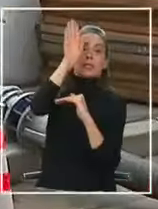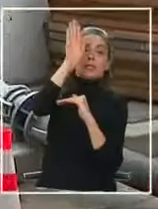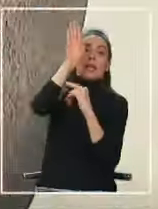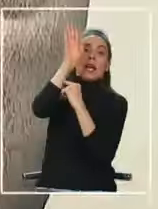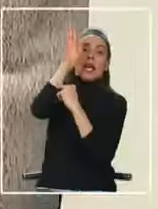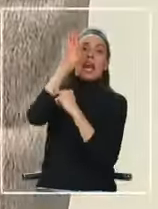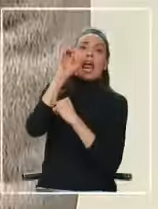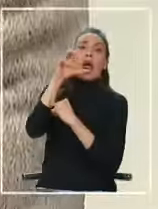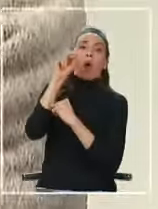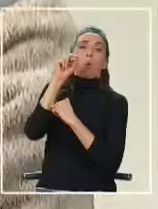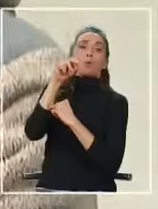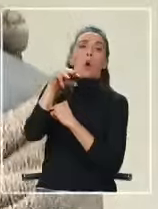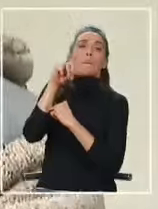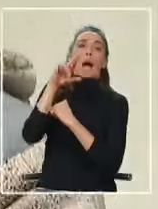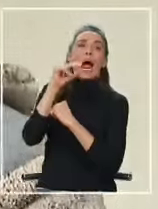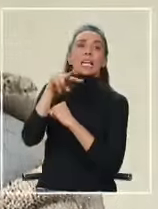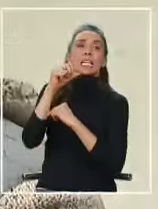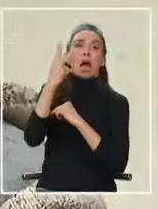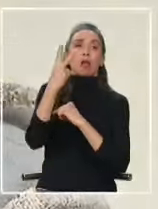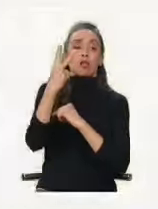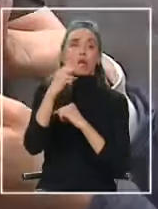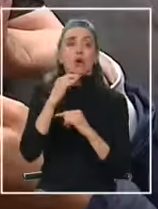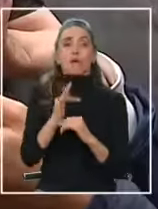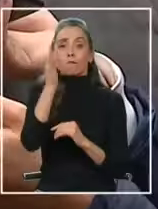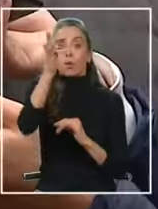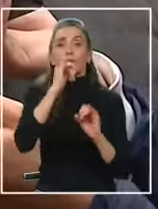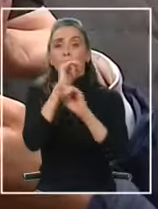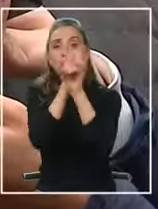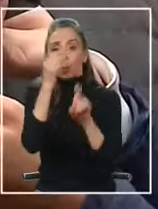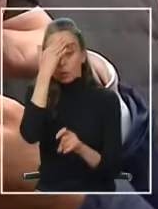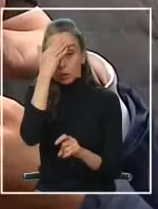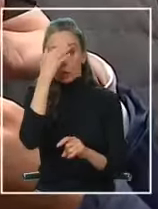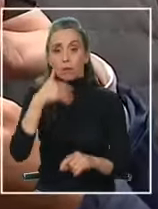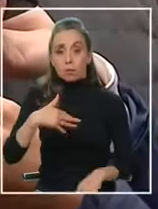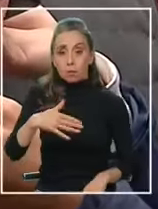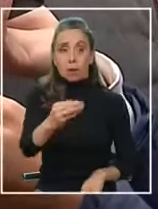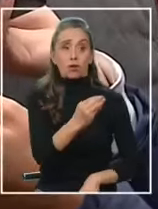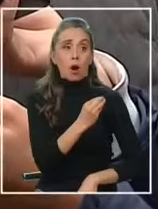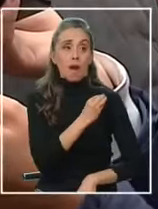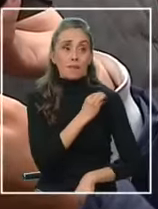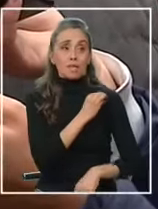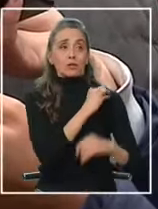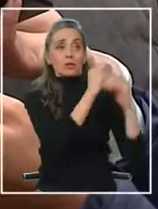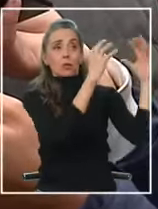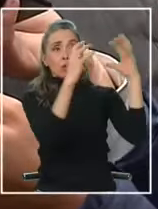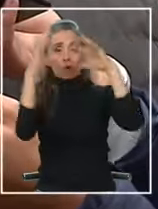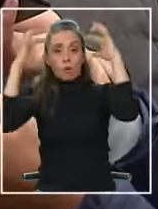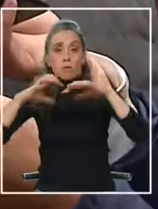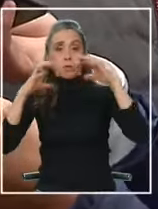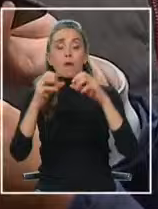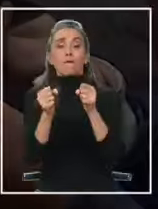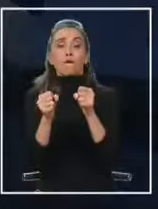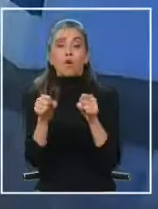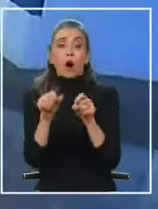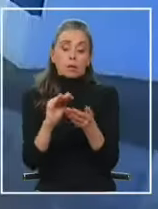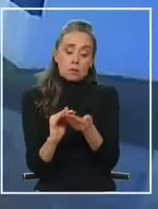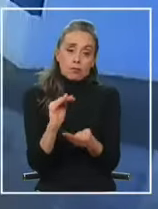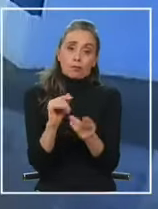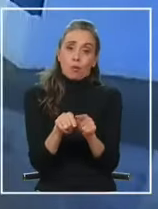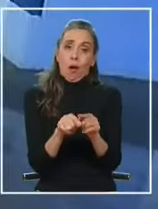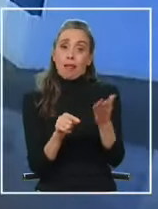preocupa la situación actual y lo que se adecina. Estamos al tanto que viene un frente de mal tiempo tan fuerte como el anterior.